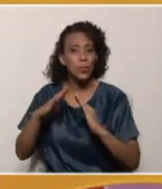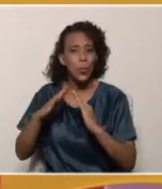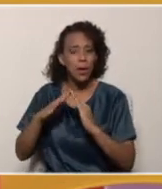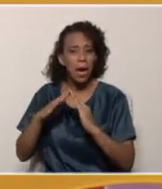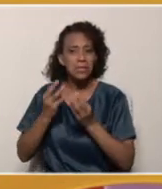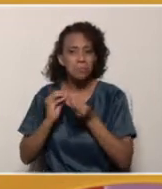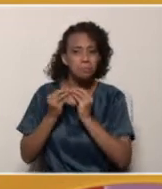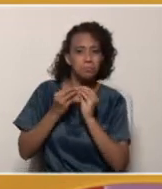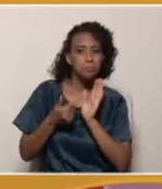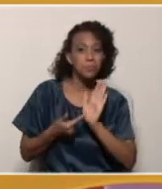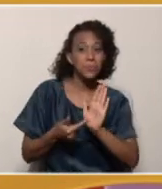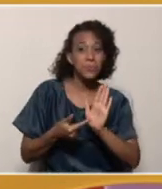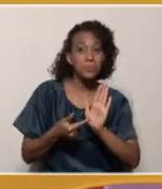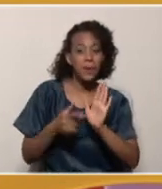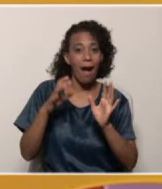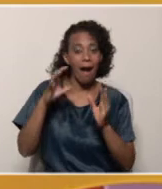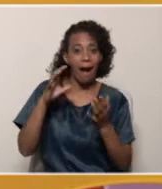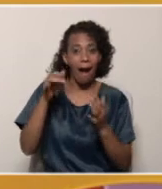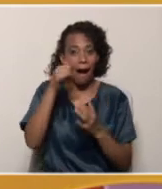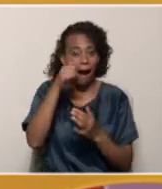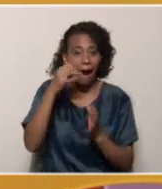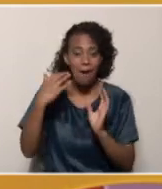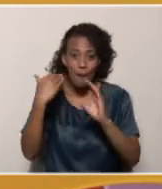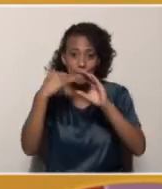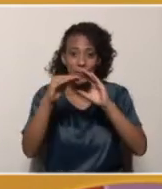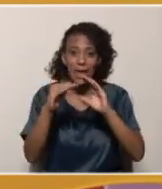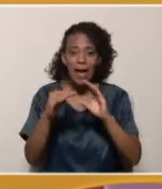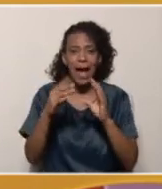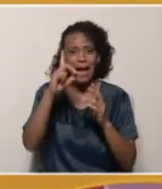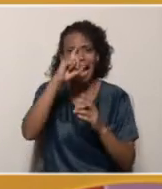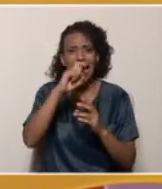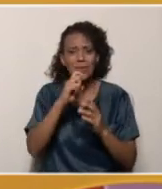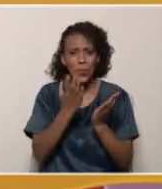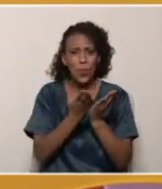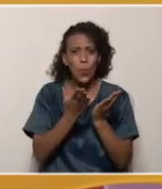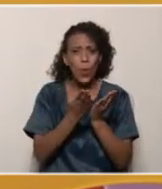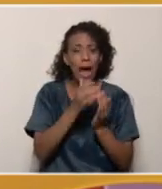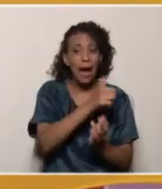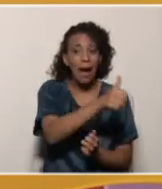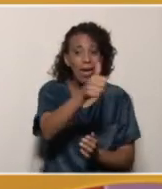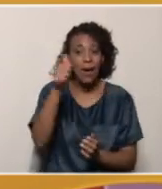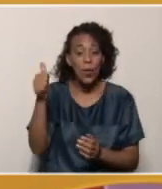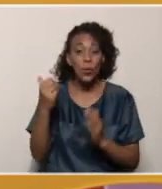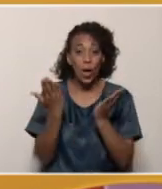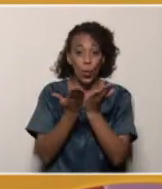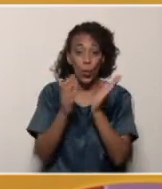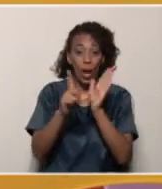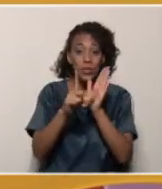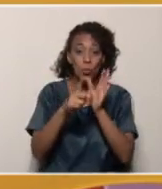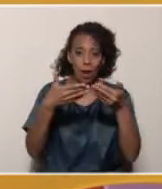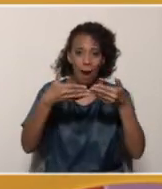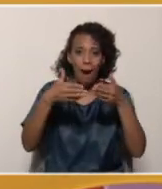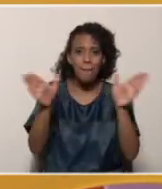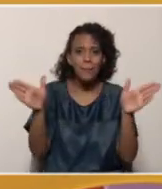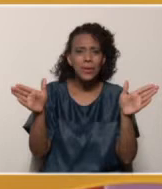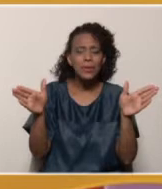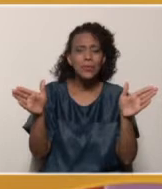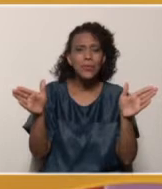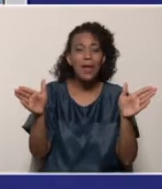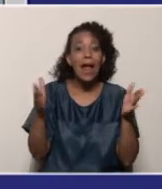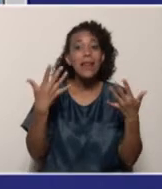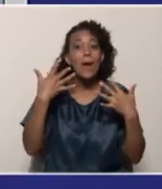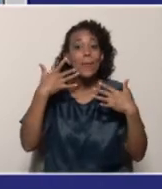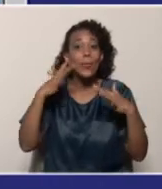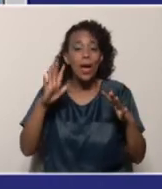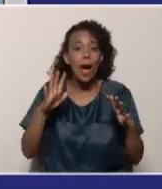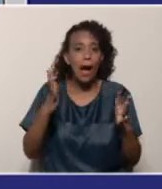Y tengan presente que para este nuevo año escolar, cada institución debe de aperturar la